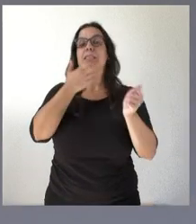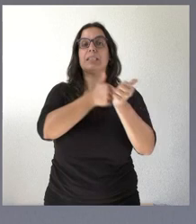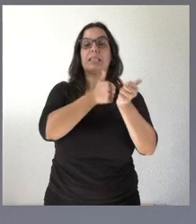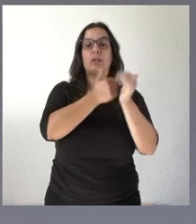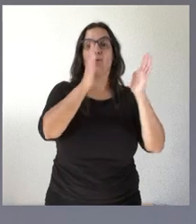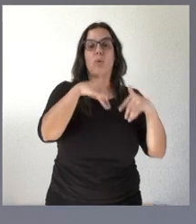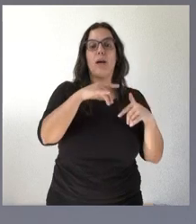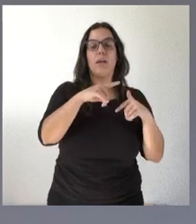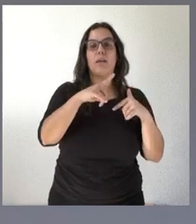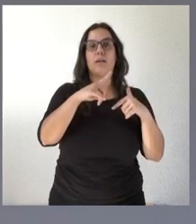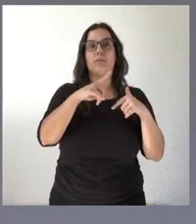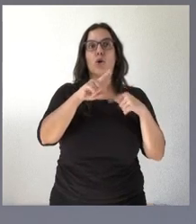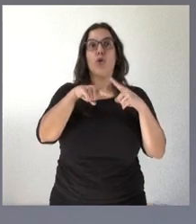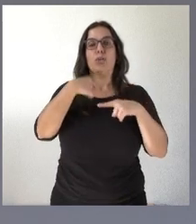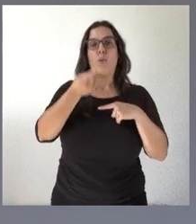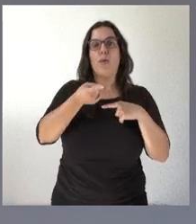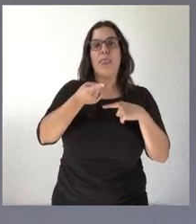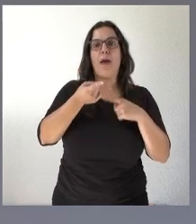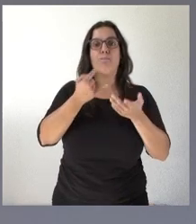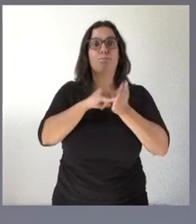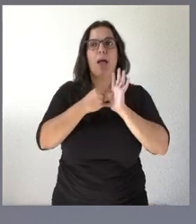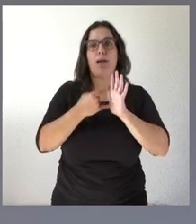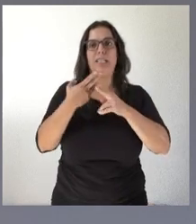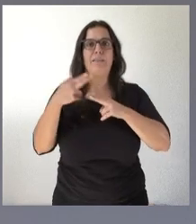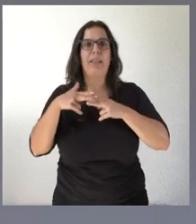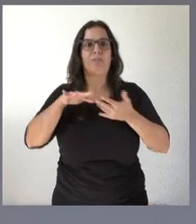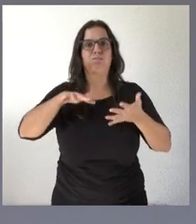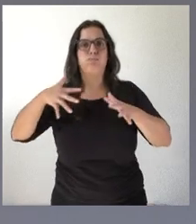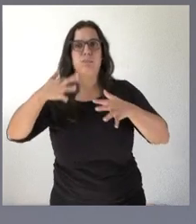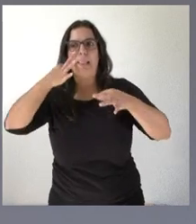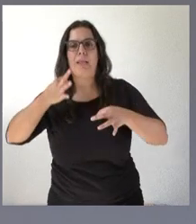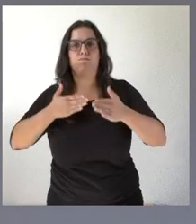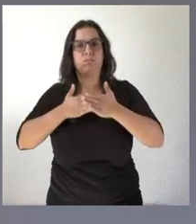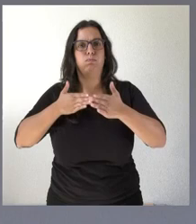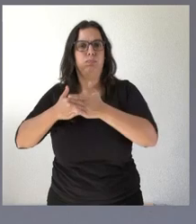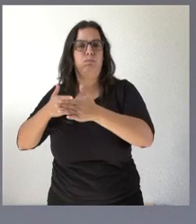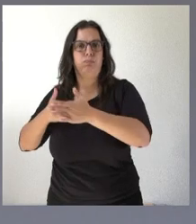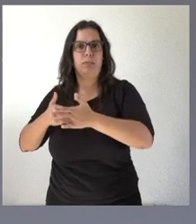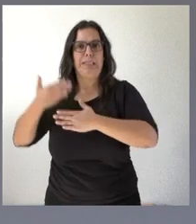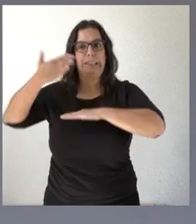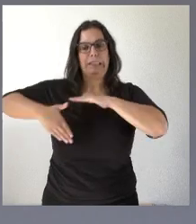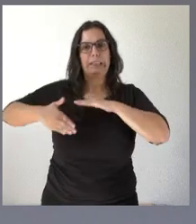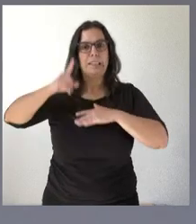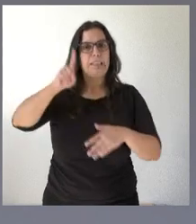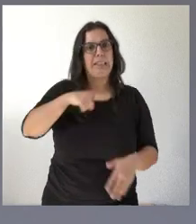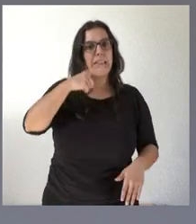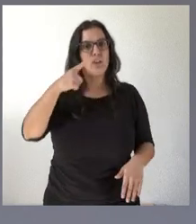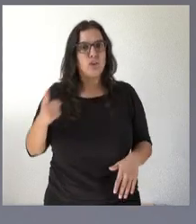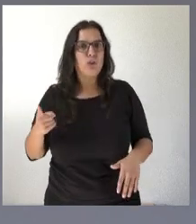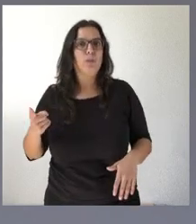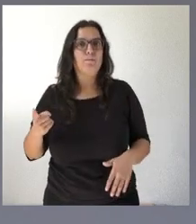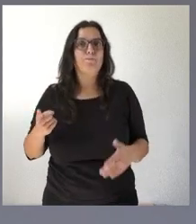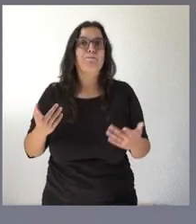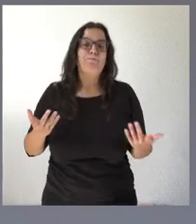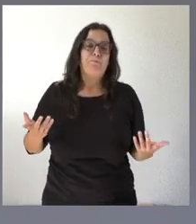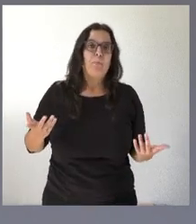de alguna manera impedir el desarrollo de inversiones que se puedan acometer en un municipio hombre